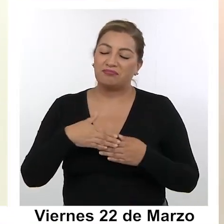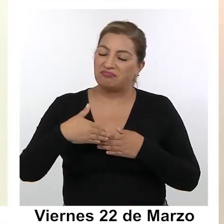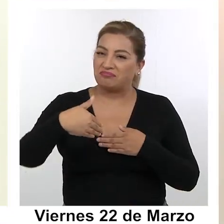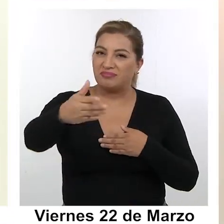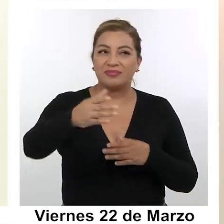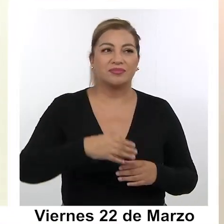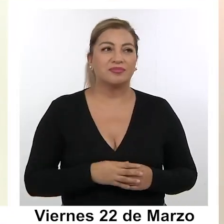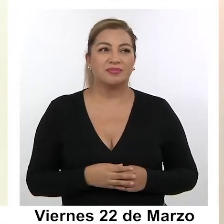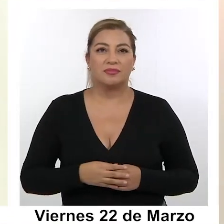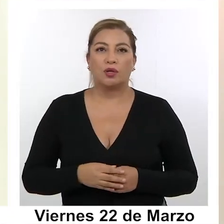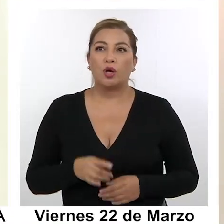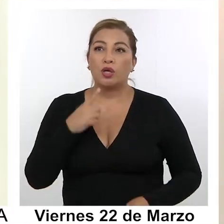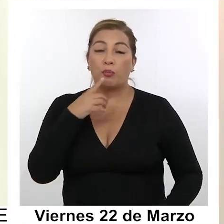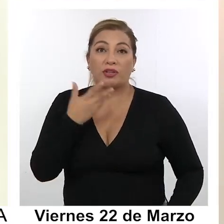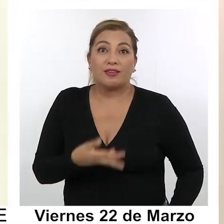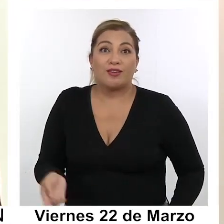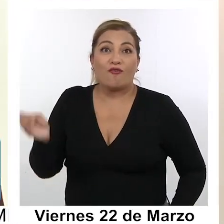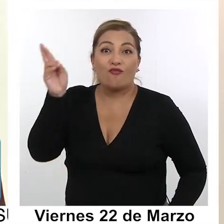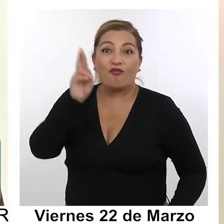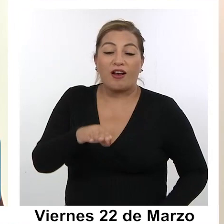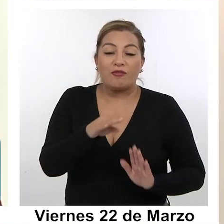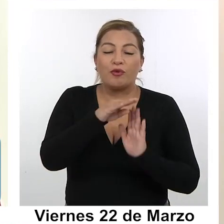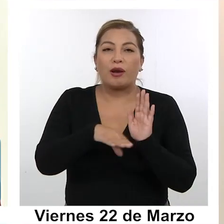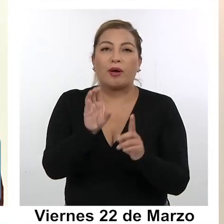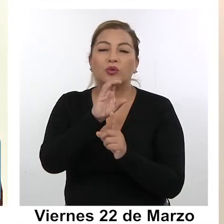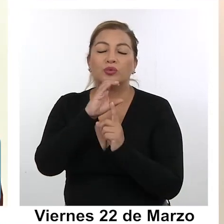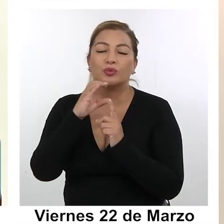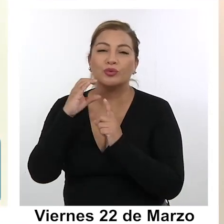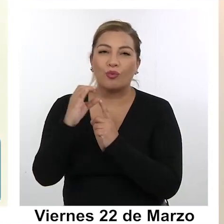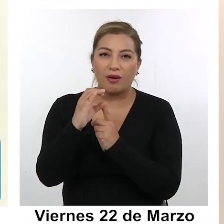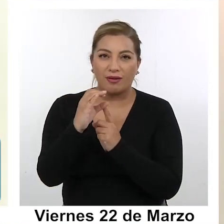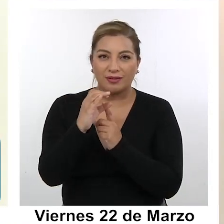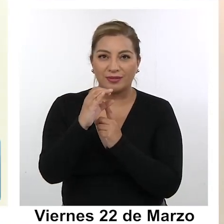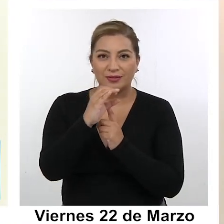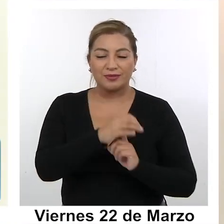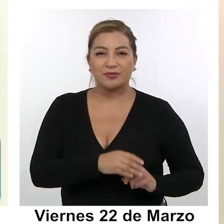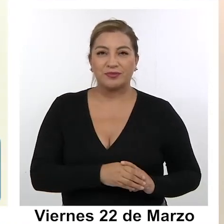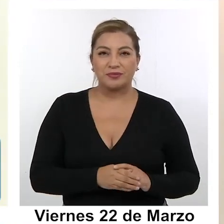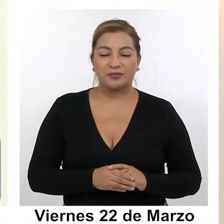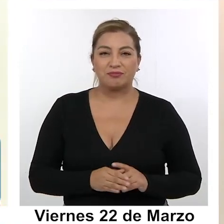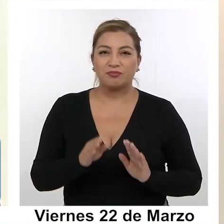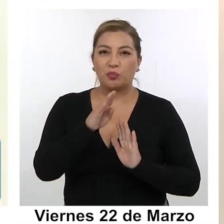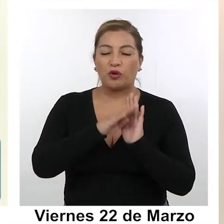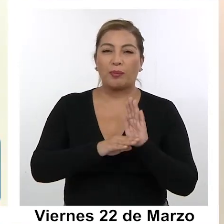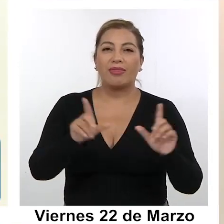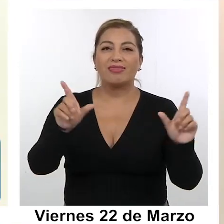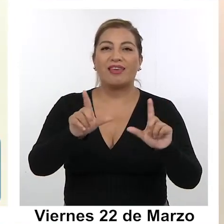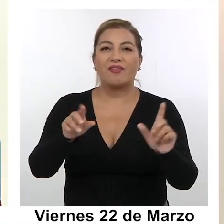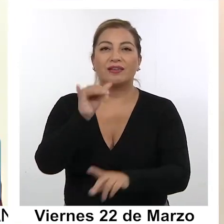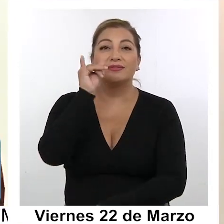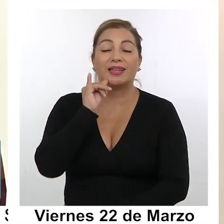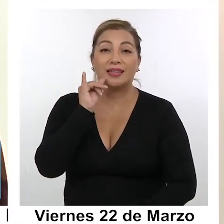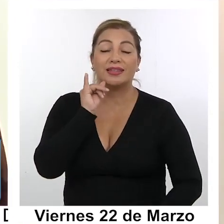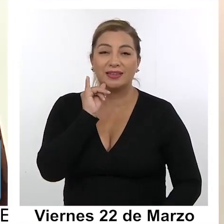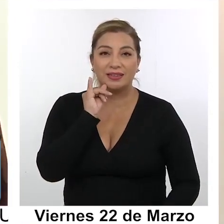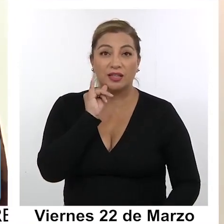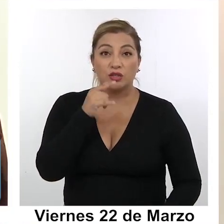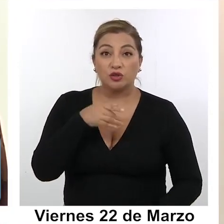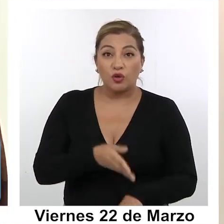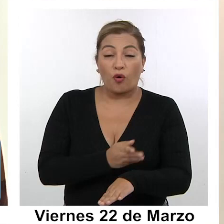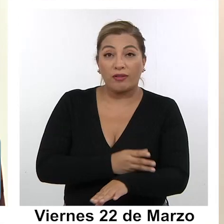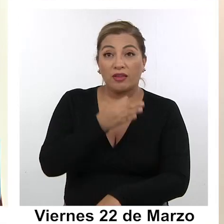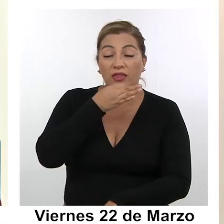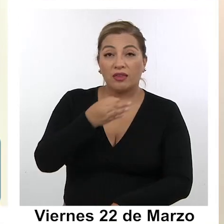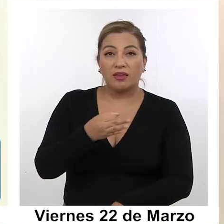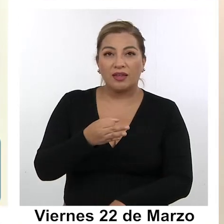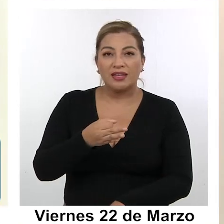importante es que vuelve el programa y un programa cultural, un programa de la televisión local y tal como les decía, sin